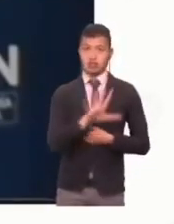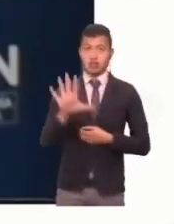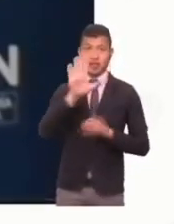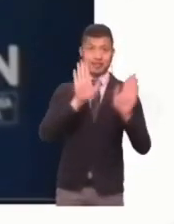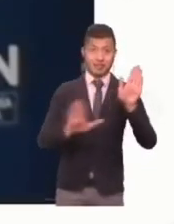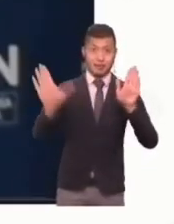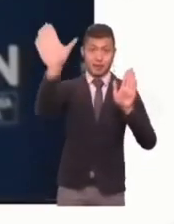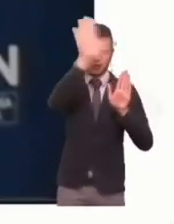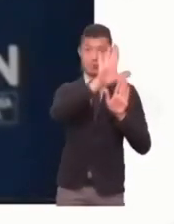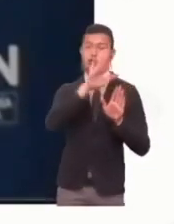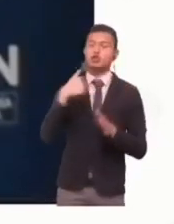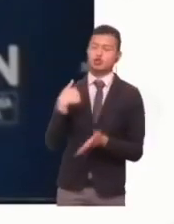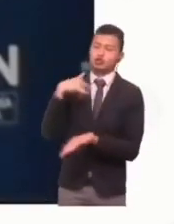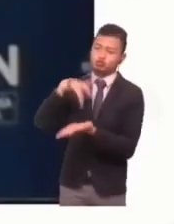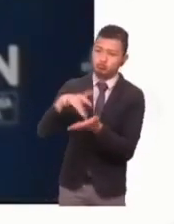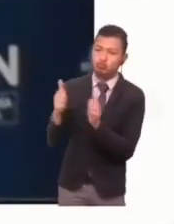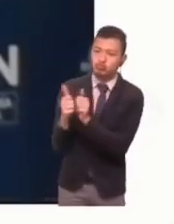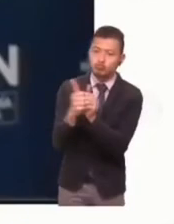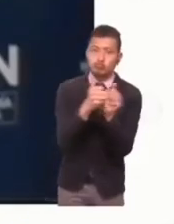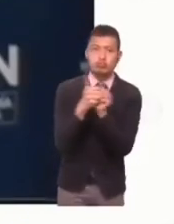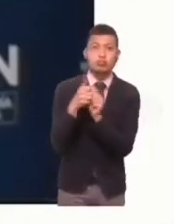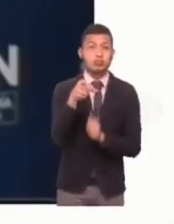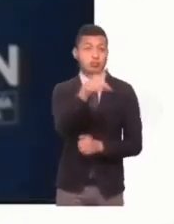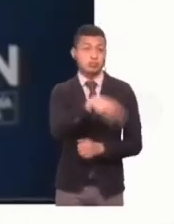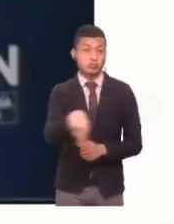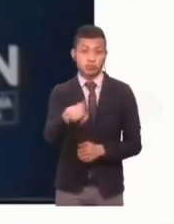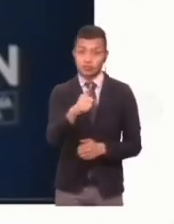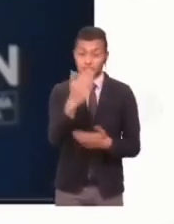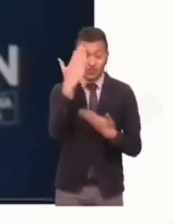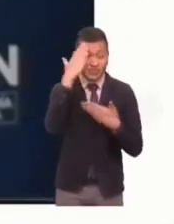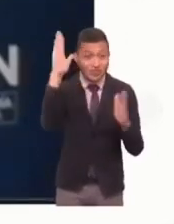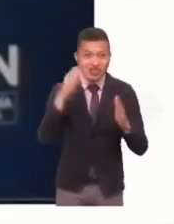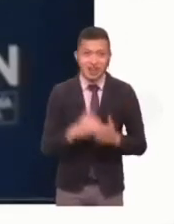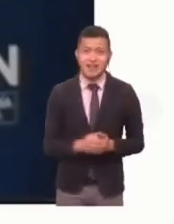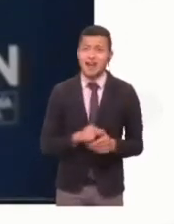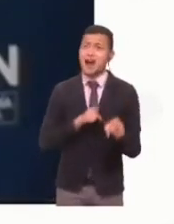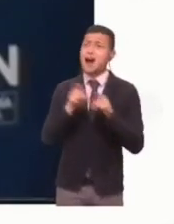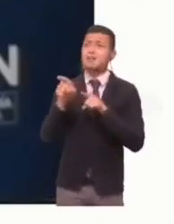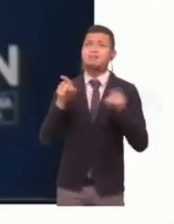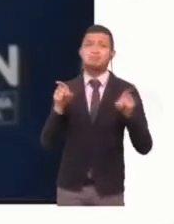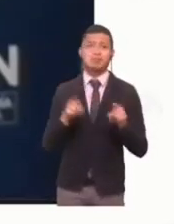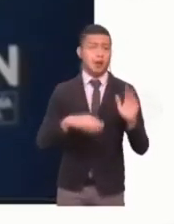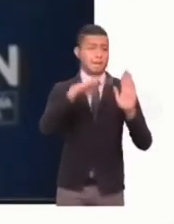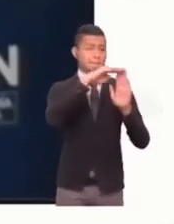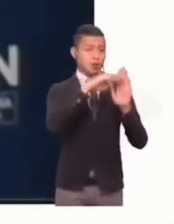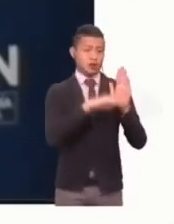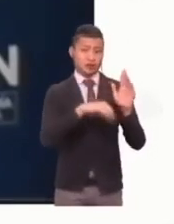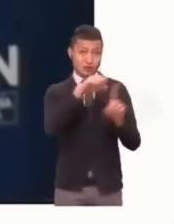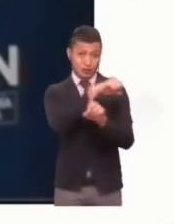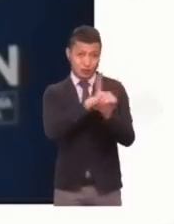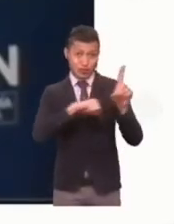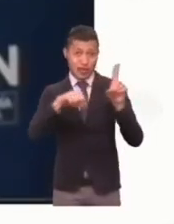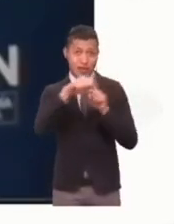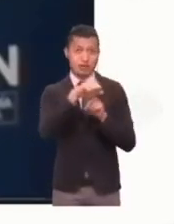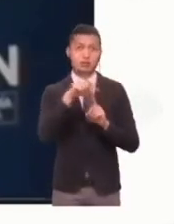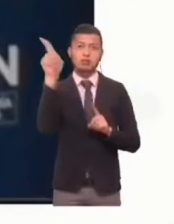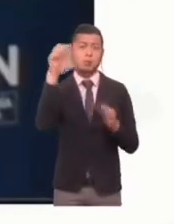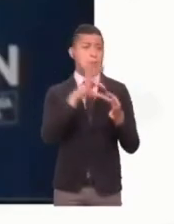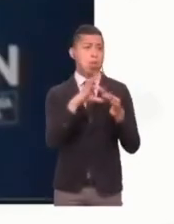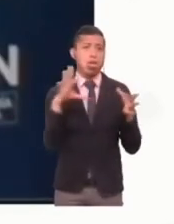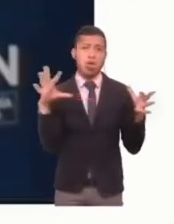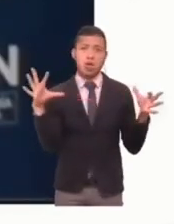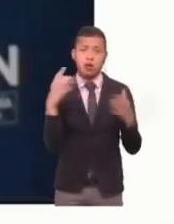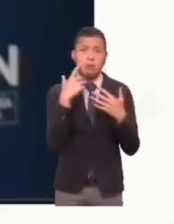Y ustedes no se imaginan el grado de separación, de divorcio frente a las políticas sociales, que tienen que ver no